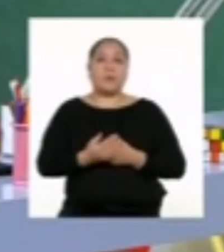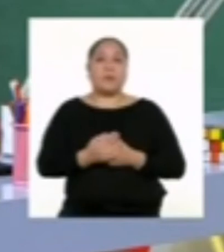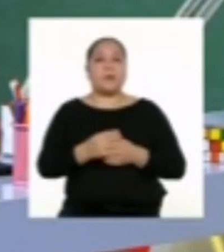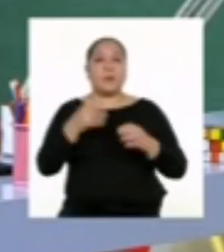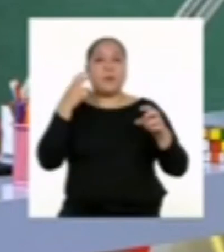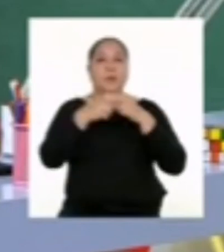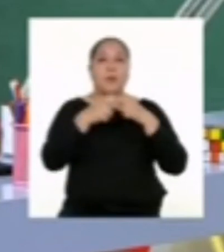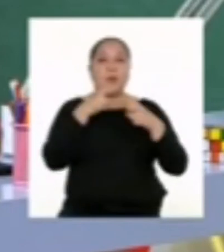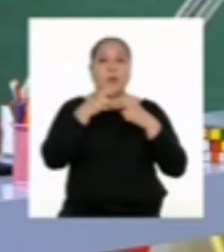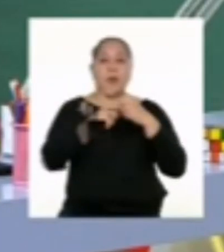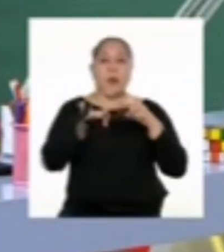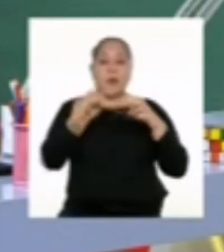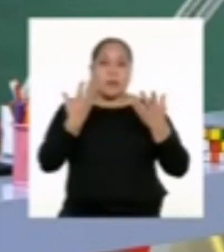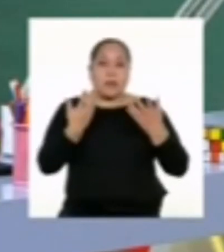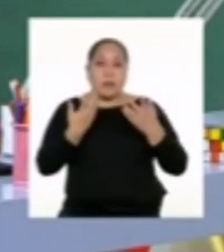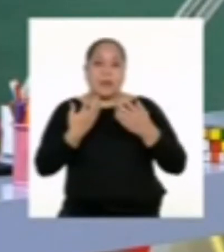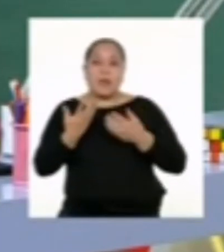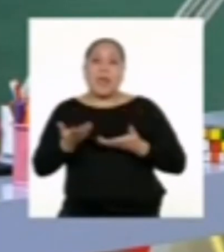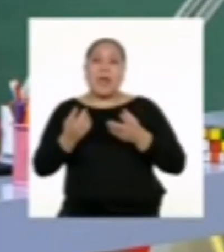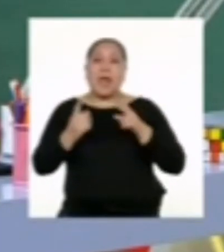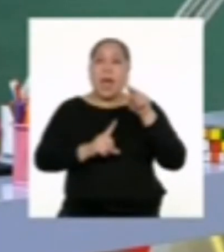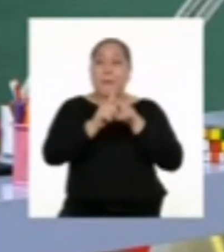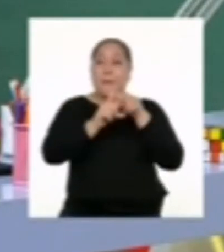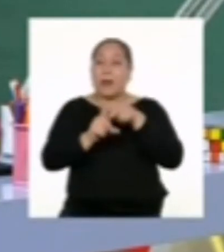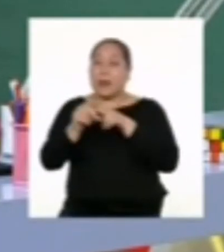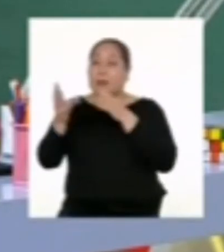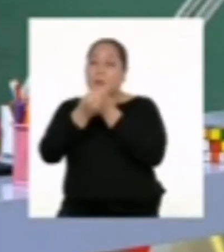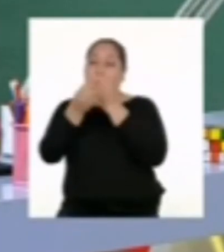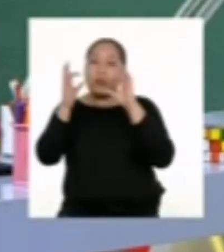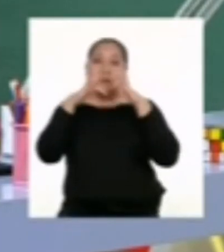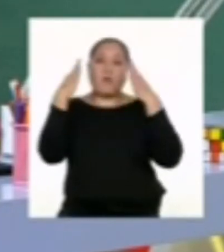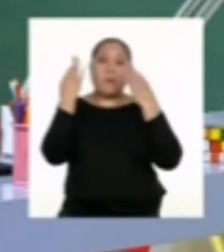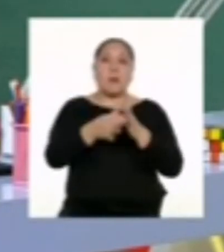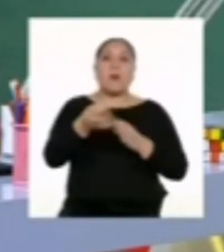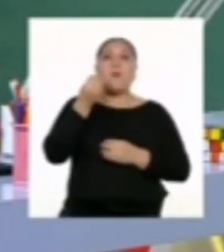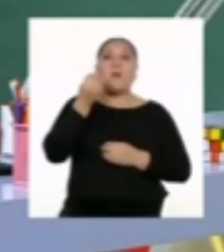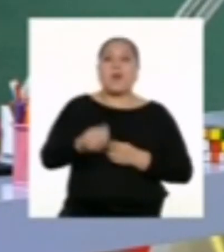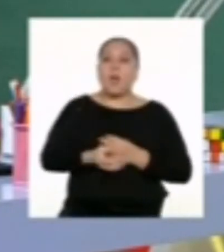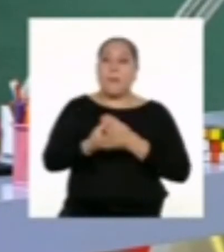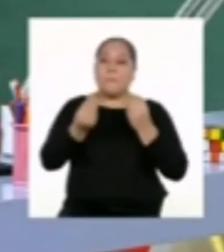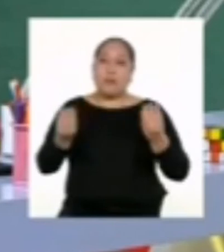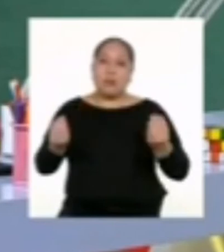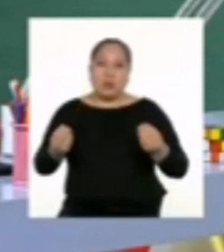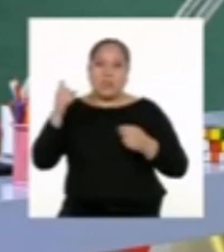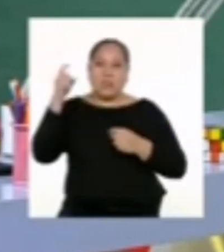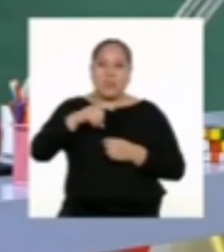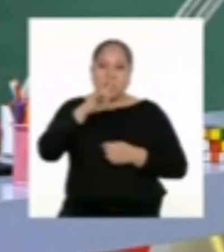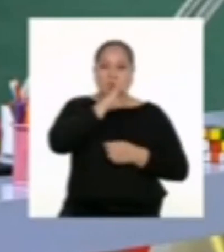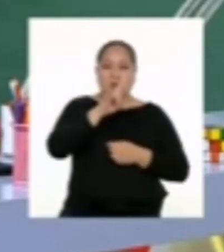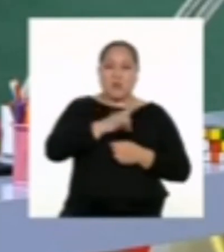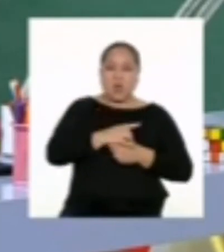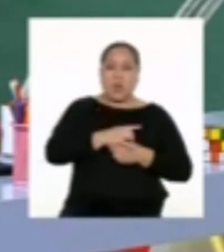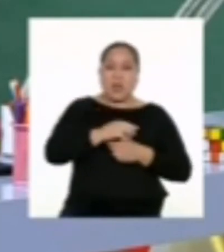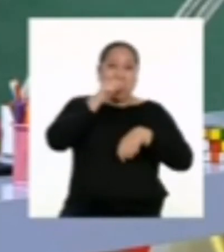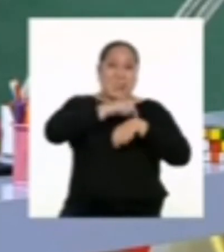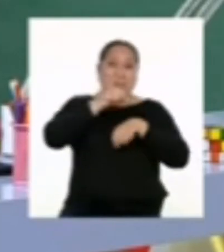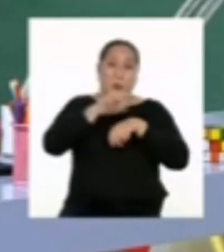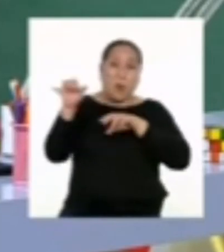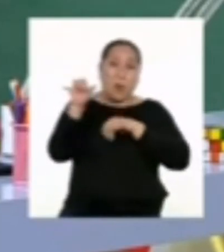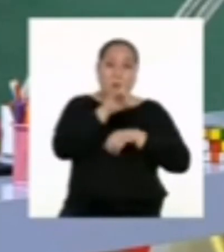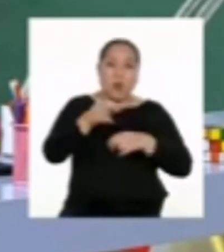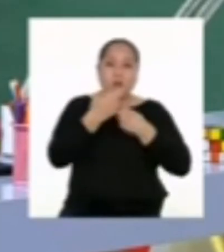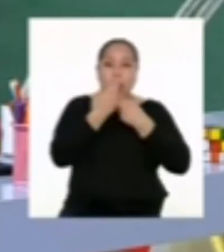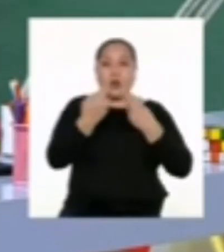la situación de conflicto que se está dando en numerosas familias debido a que varios necesitan utilizar al mismo tiempo